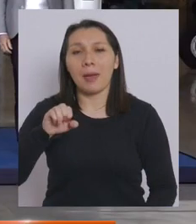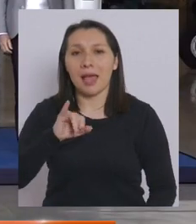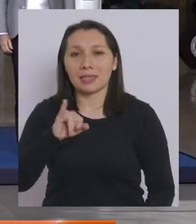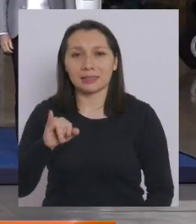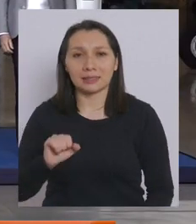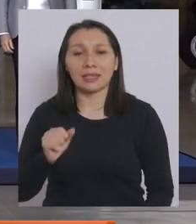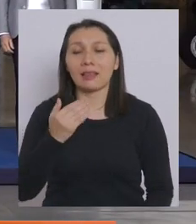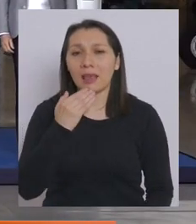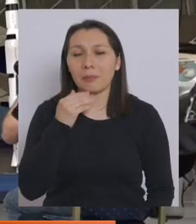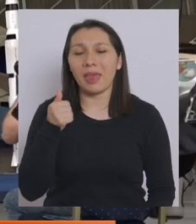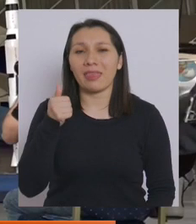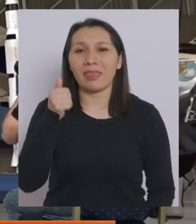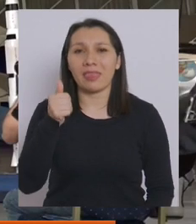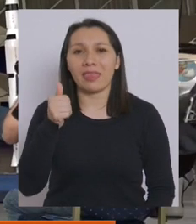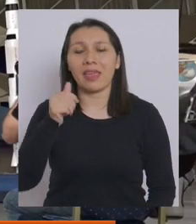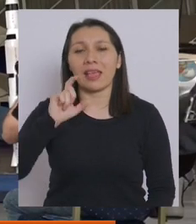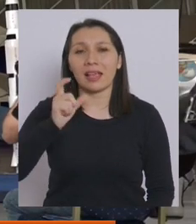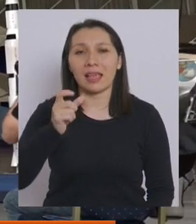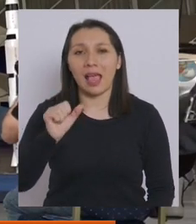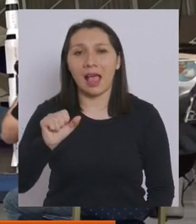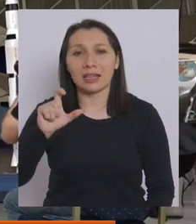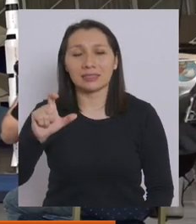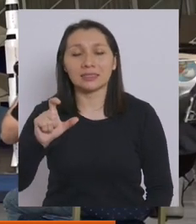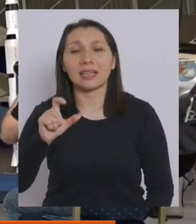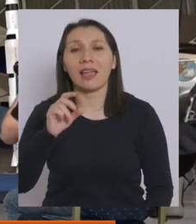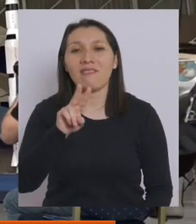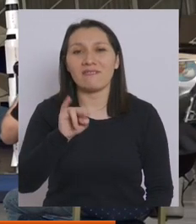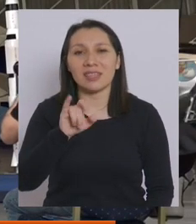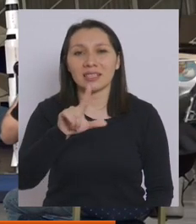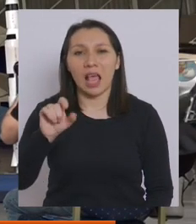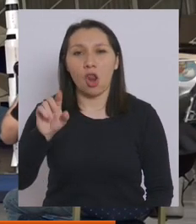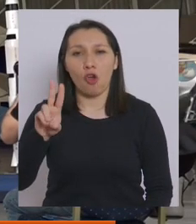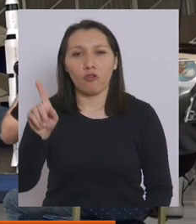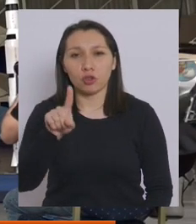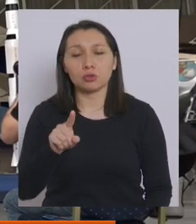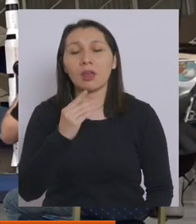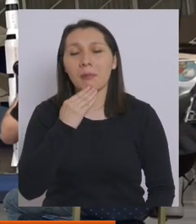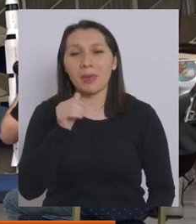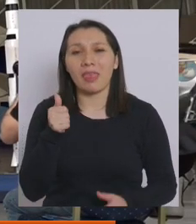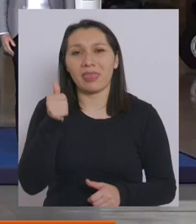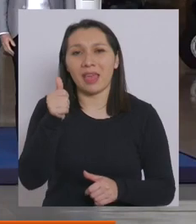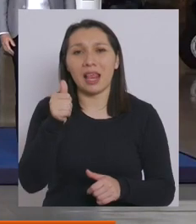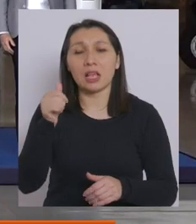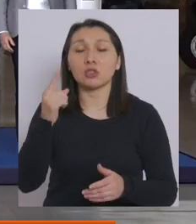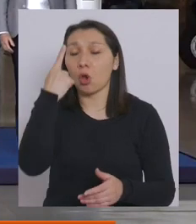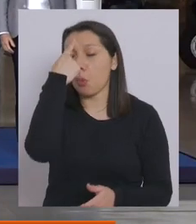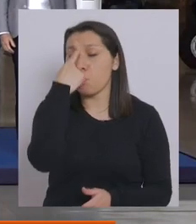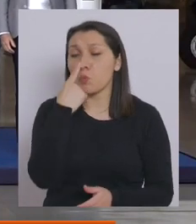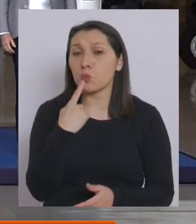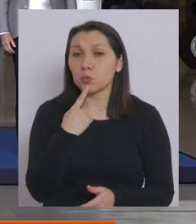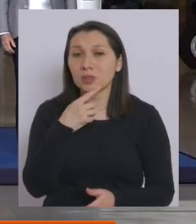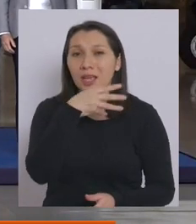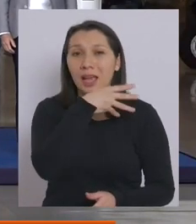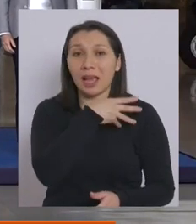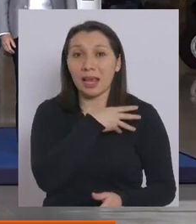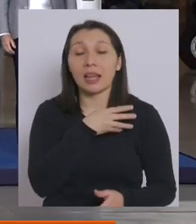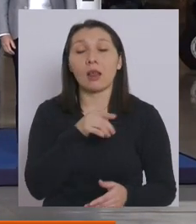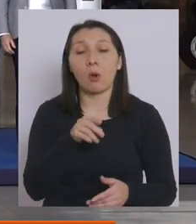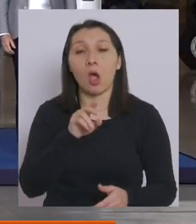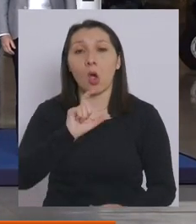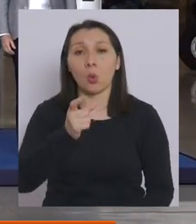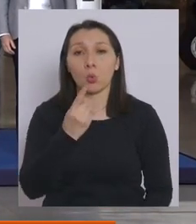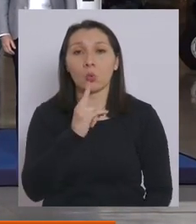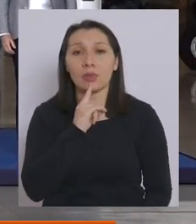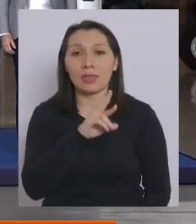nacional satelital que tiene como objetivo materializar un programa espacial junto con avanzar en la capacidad satelital